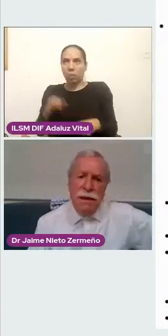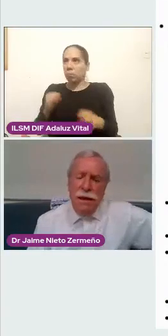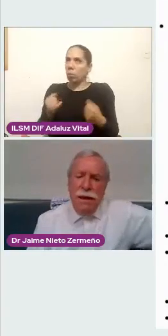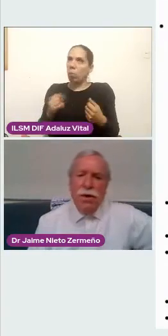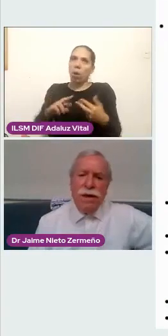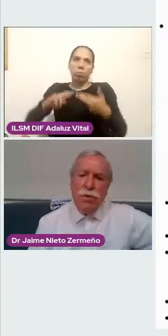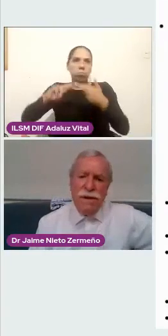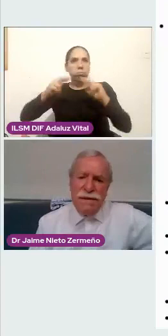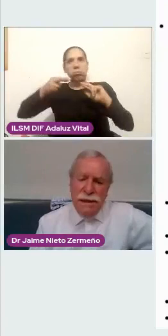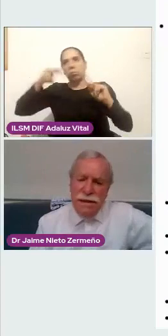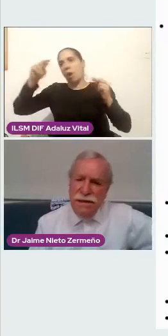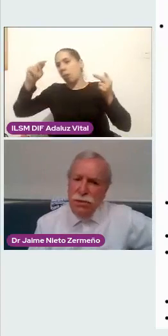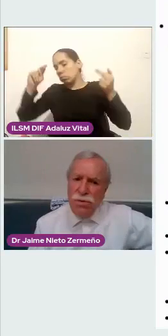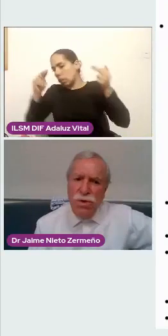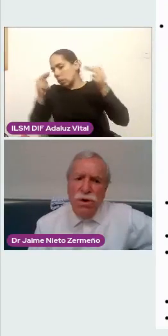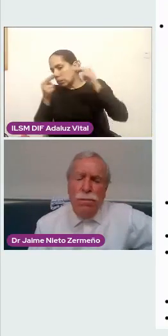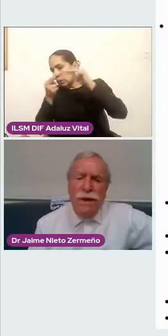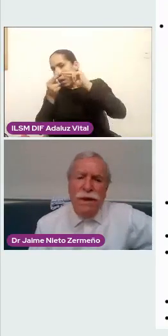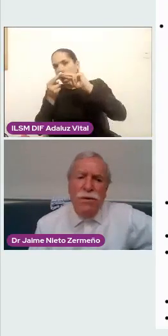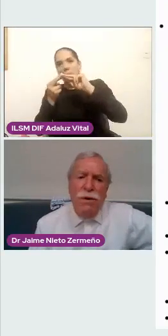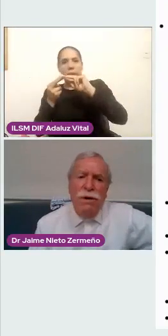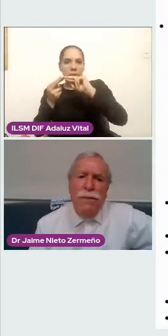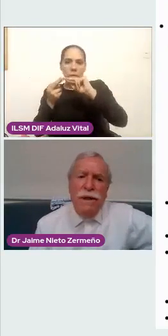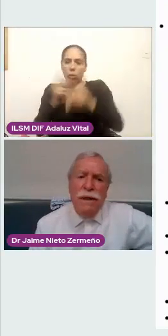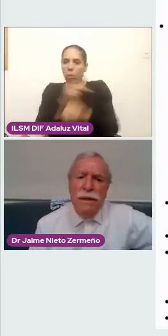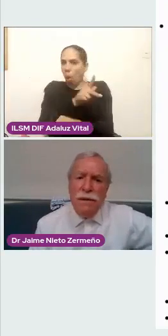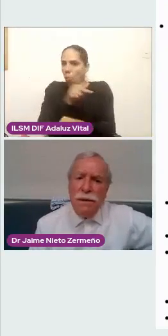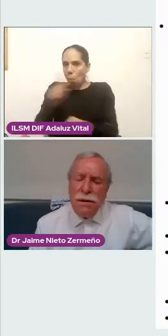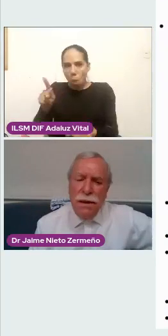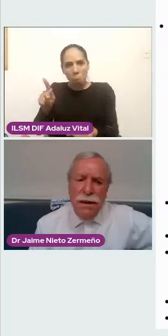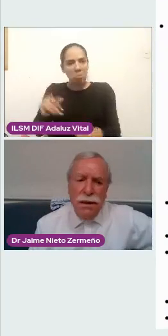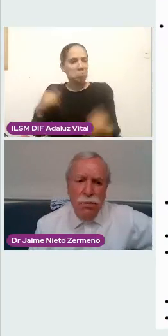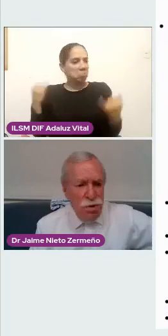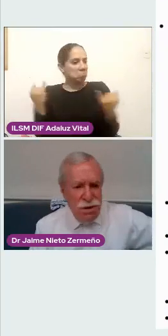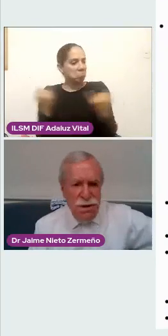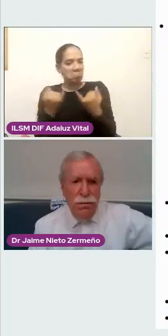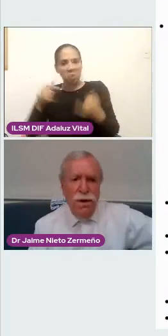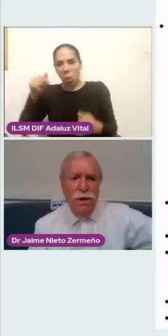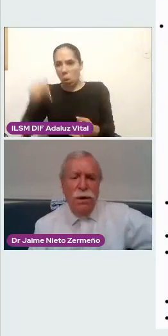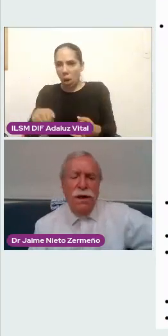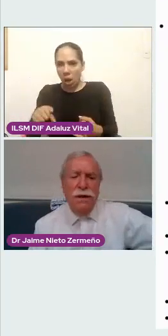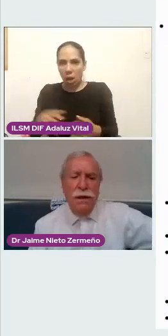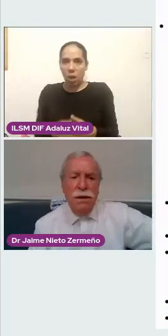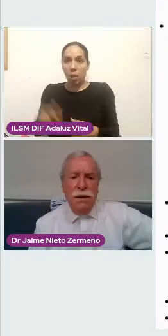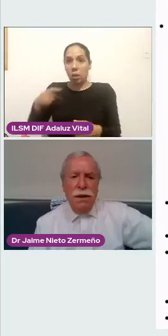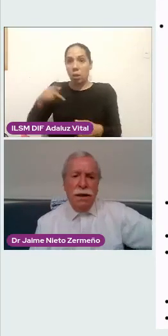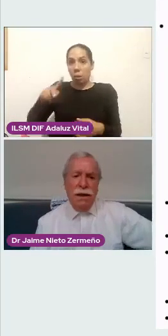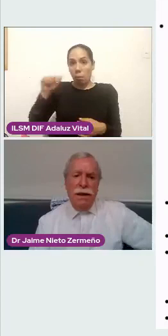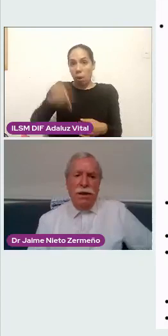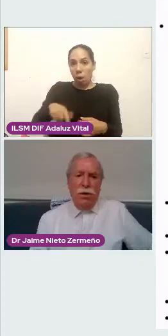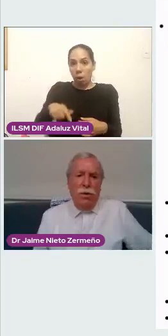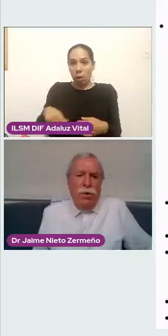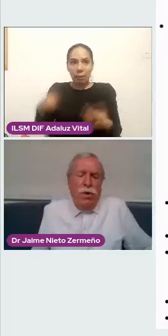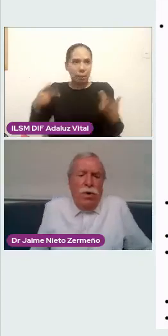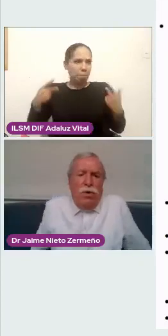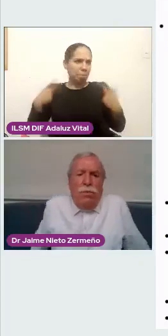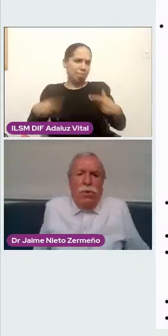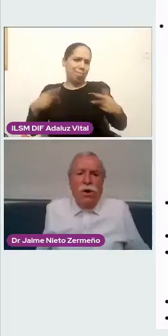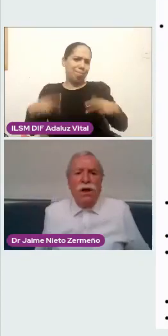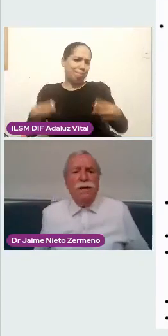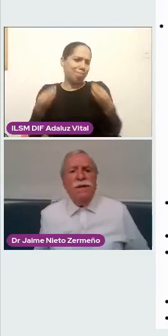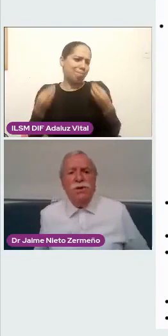sigue. Ahora, toda esta gran institución depende indudablemente de muchísima gente. Aquí no